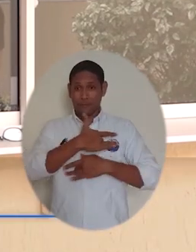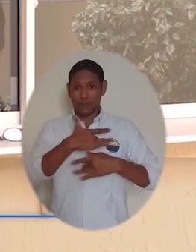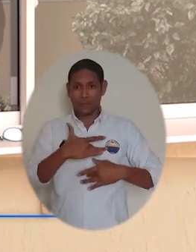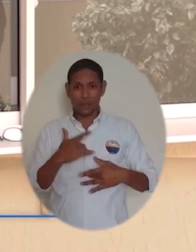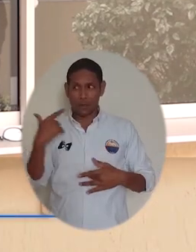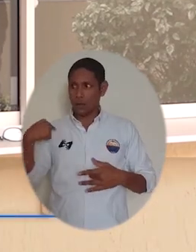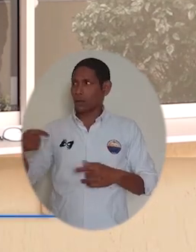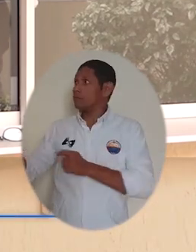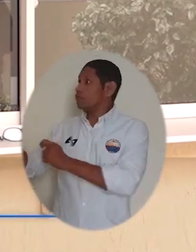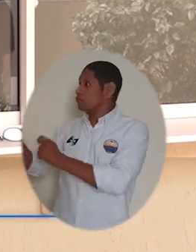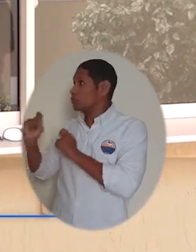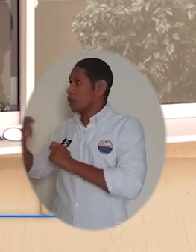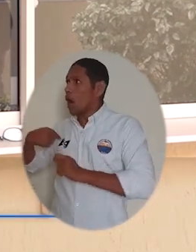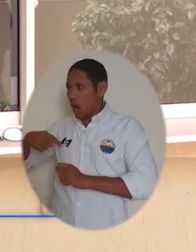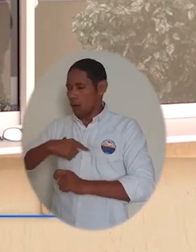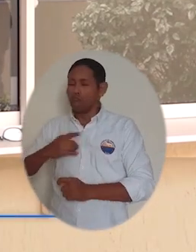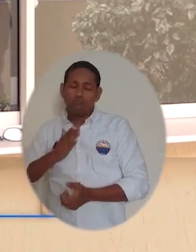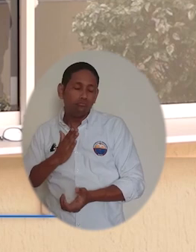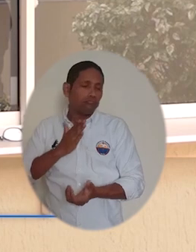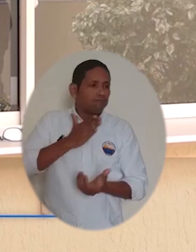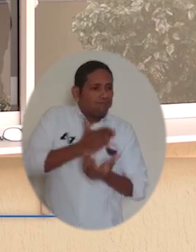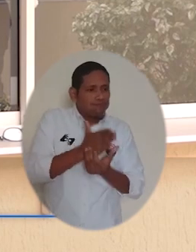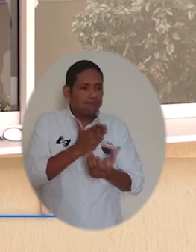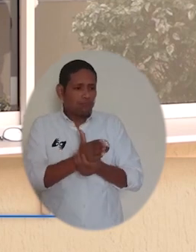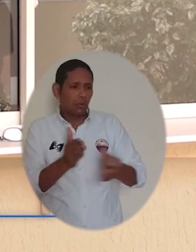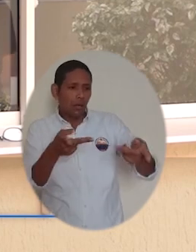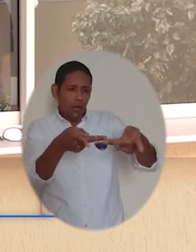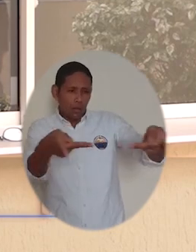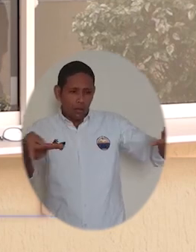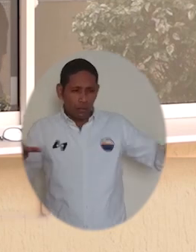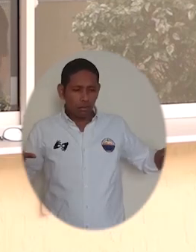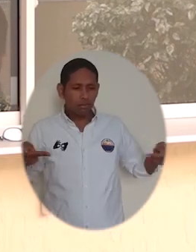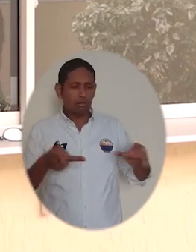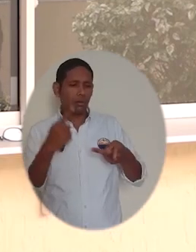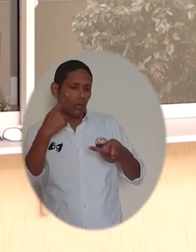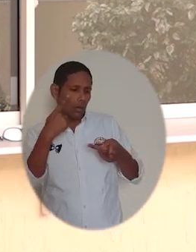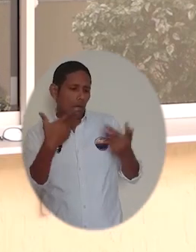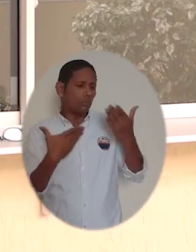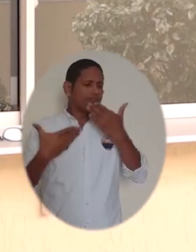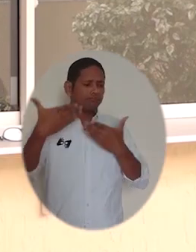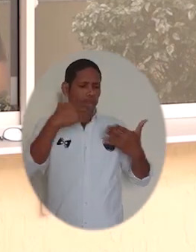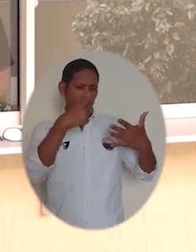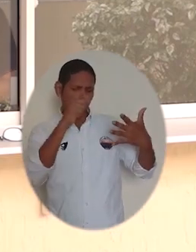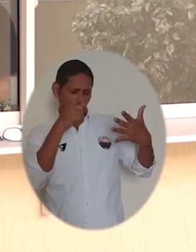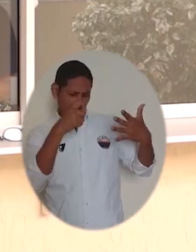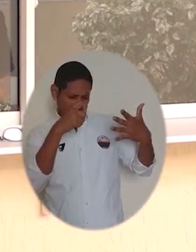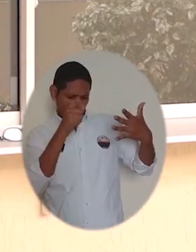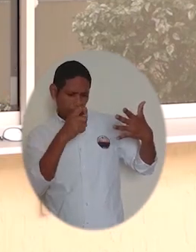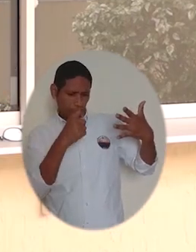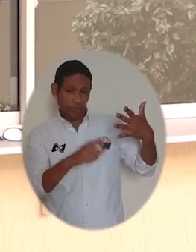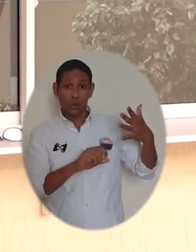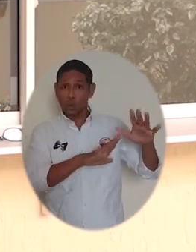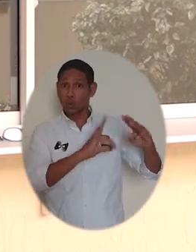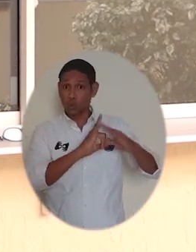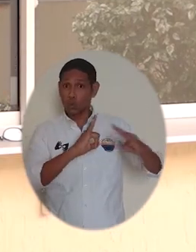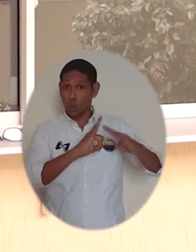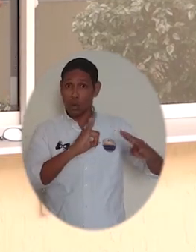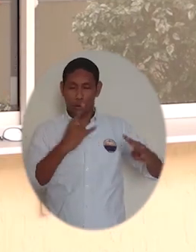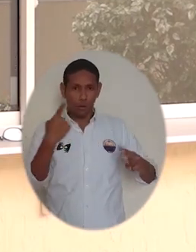nos pide a nosotros que hagamos la revisión al Laboratorio de Biología Molecular de la Universidad Magdalena.